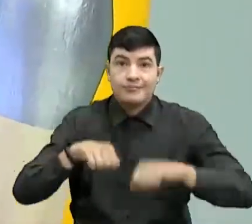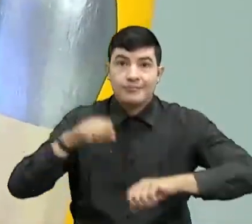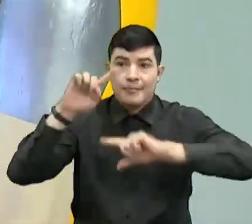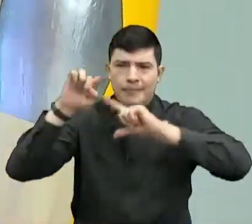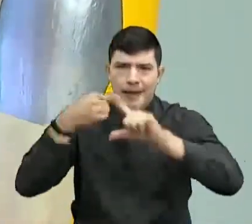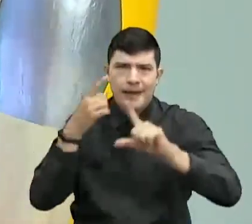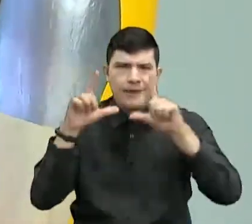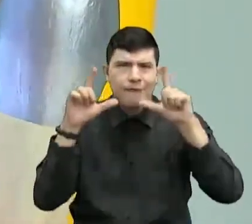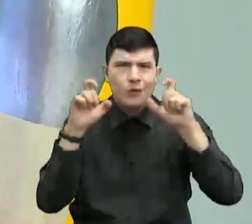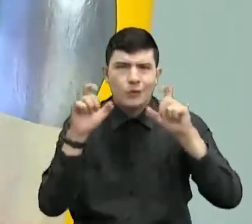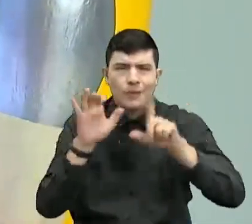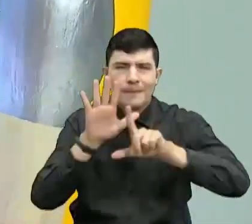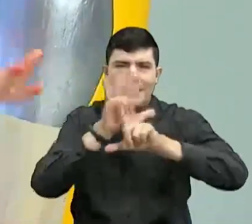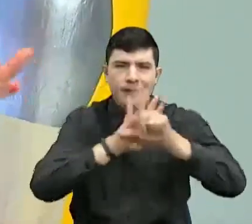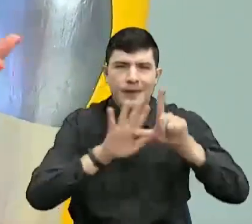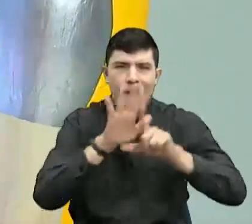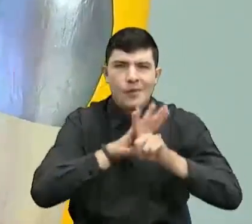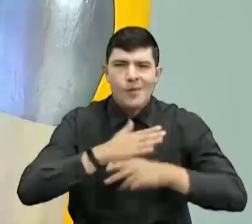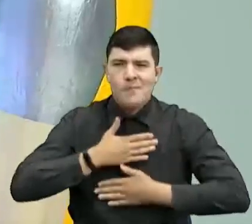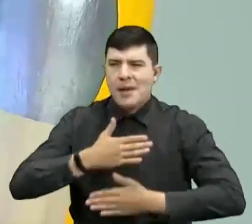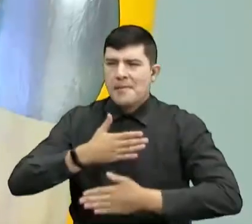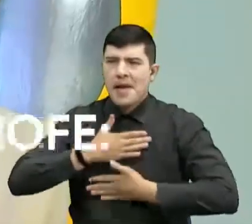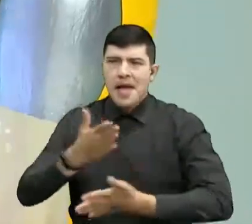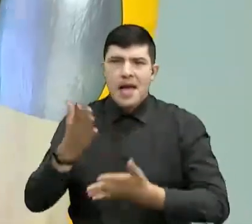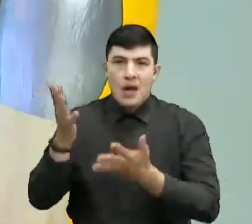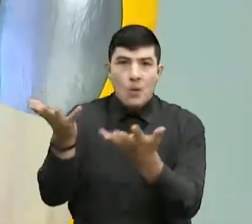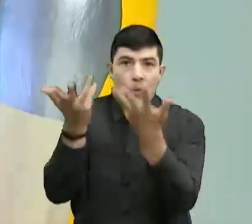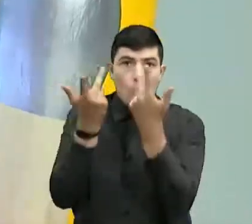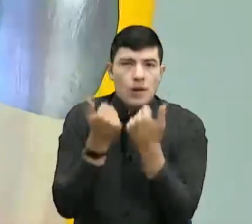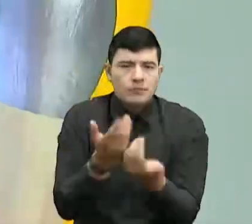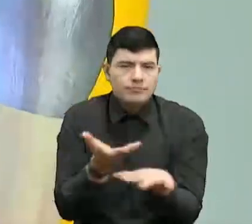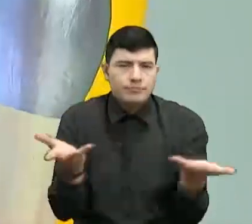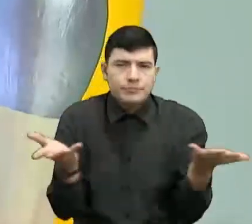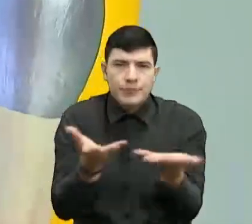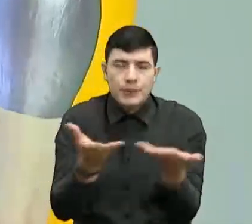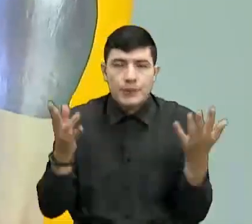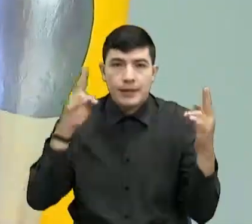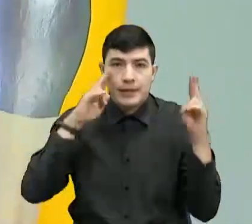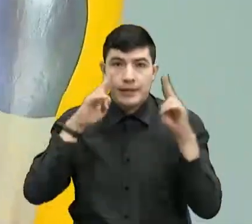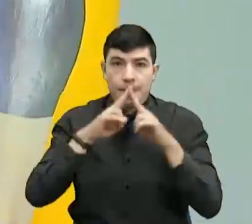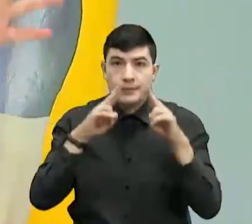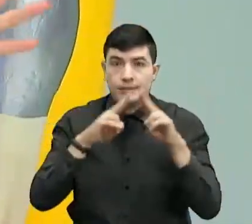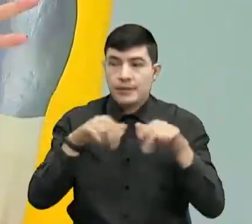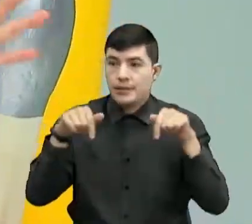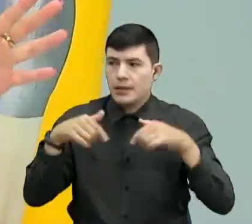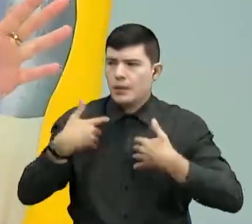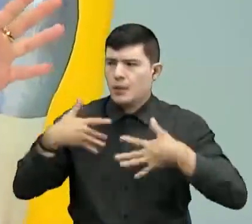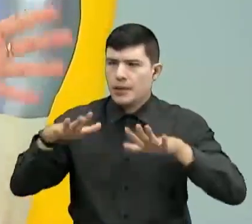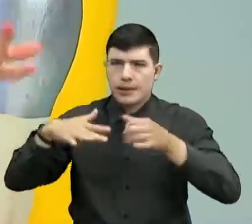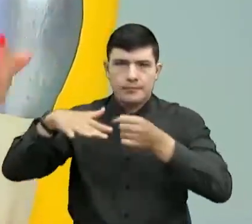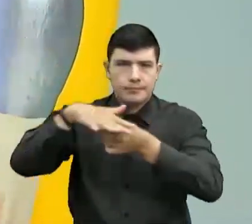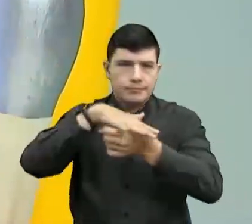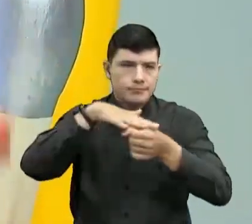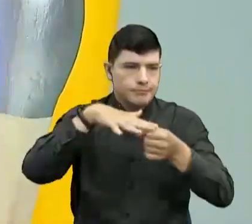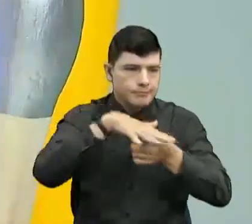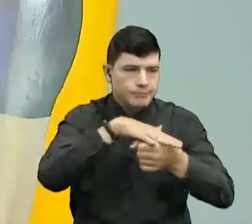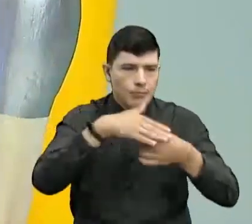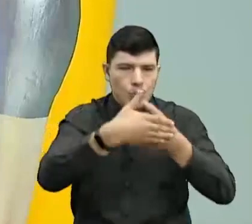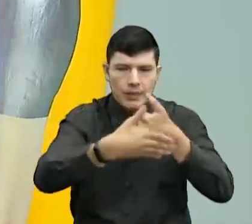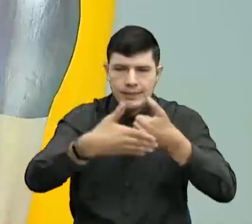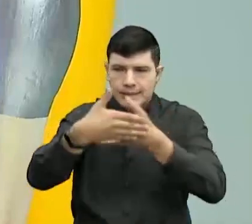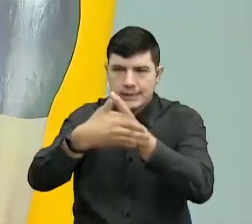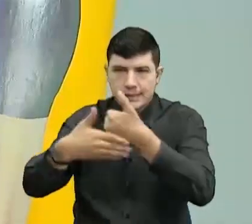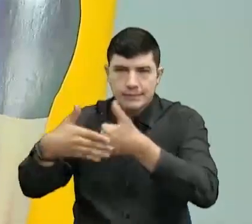sus fotos, sus videos, saludándonos y contándonos desde dónde nos están viendo en cualquier municipio o departamento de Colombia.